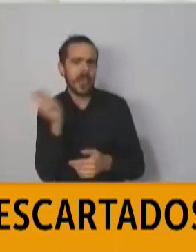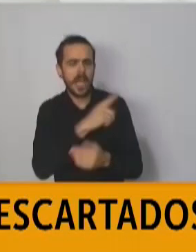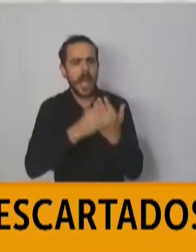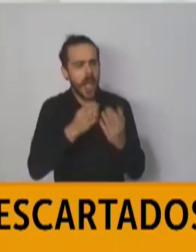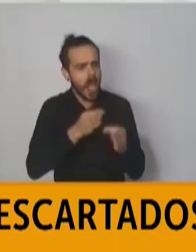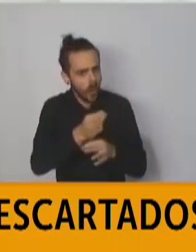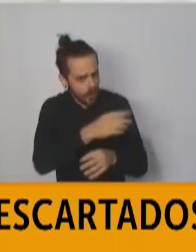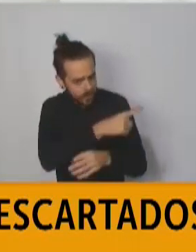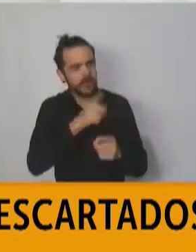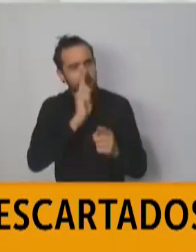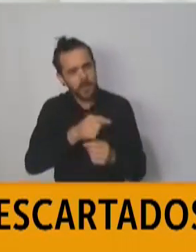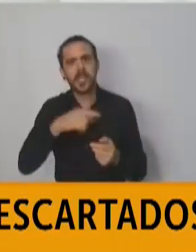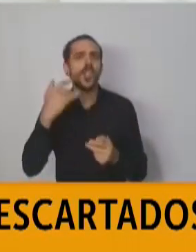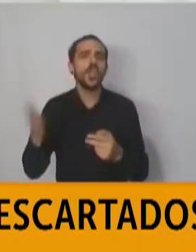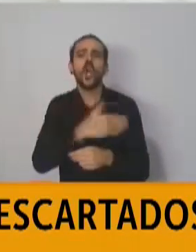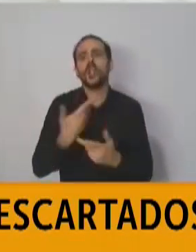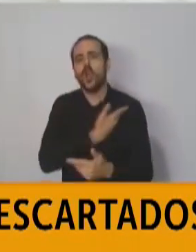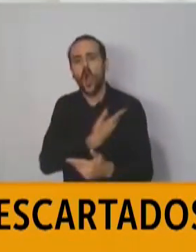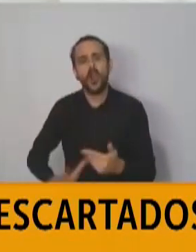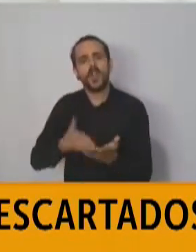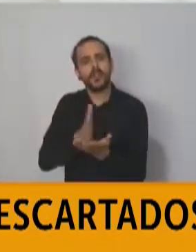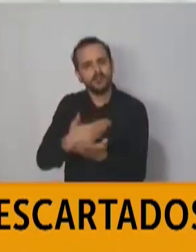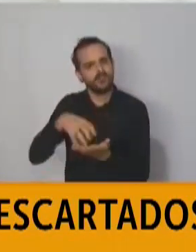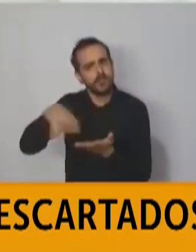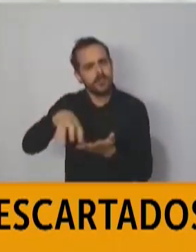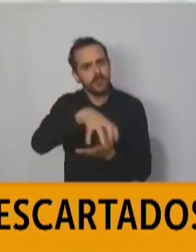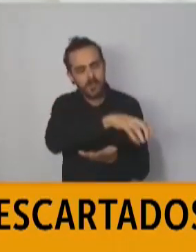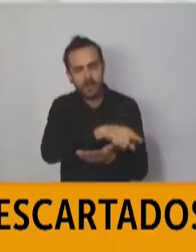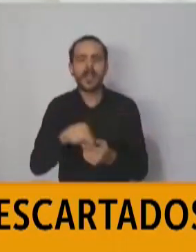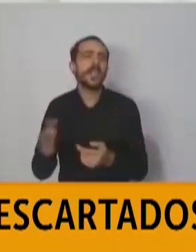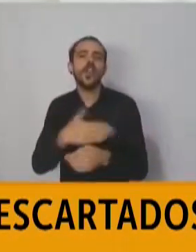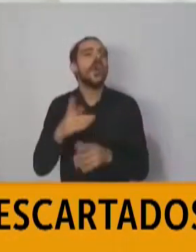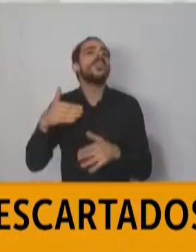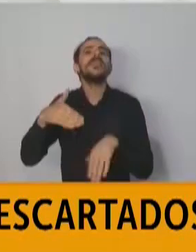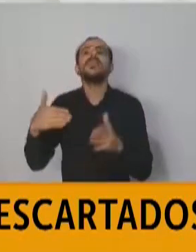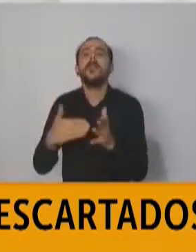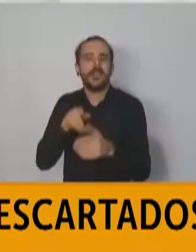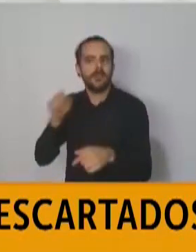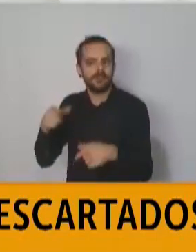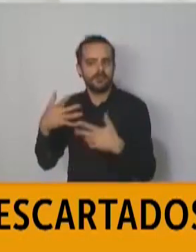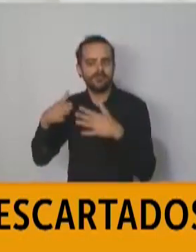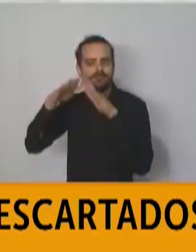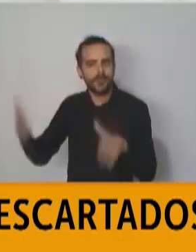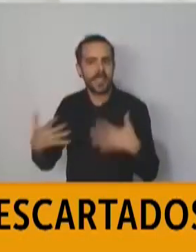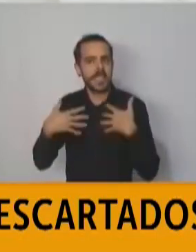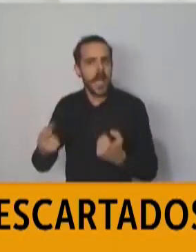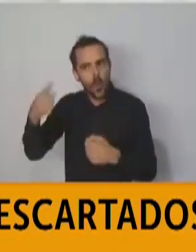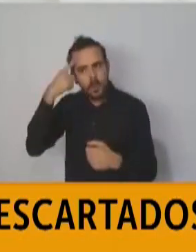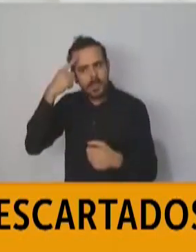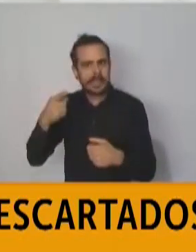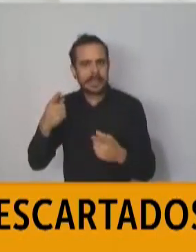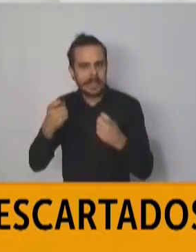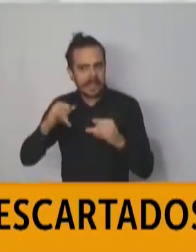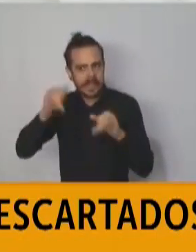administración pública y a todos los sectores que salud en definitiva considere sensible para estas normas